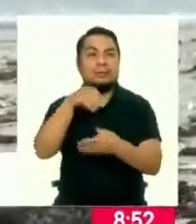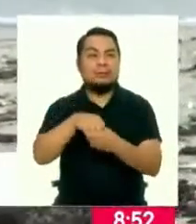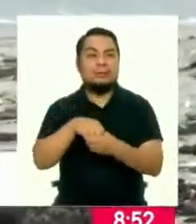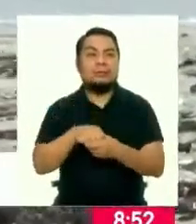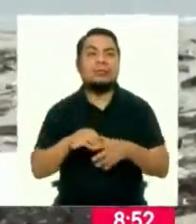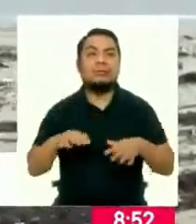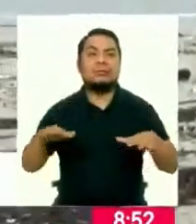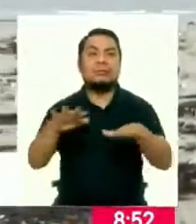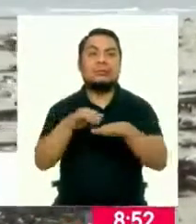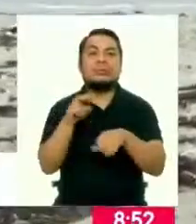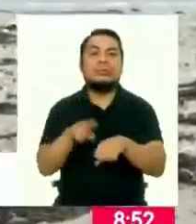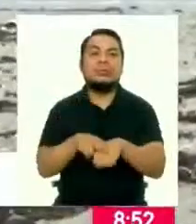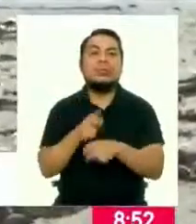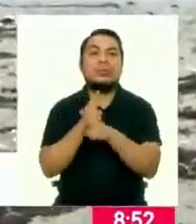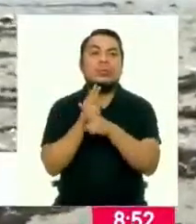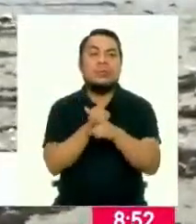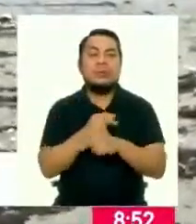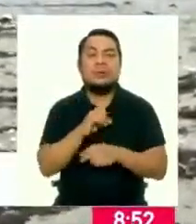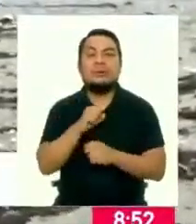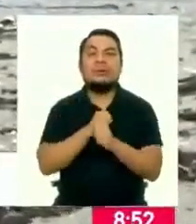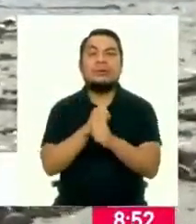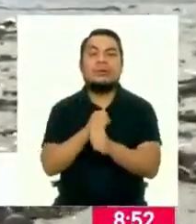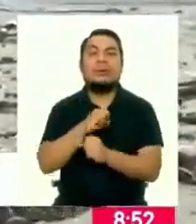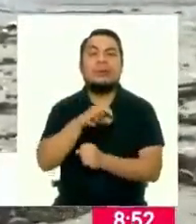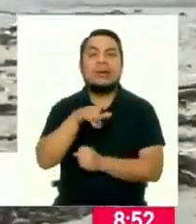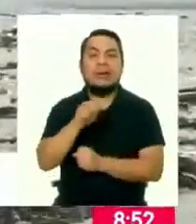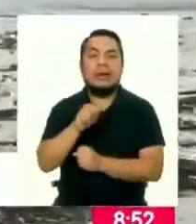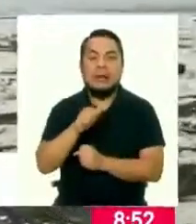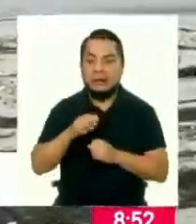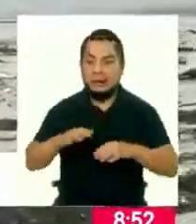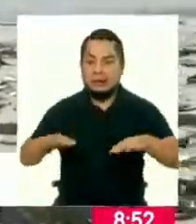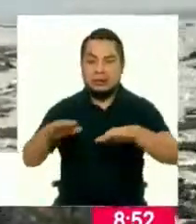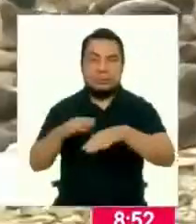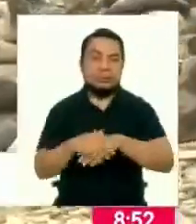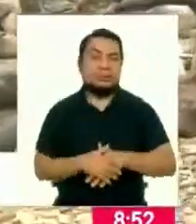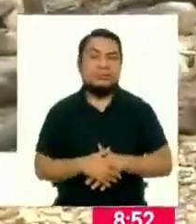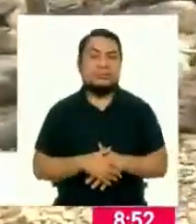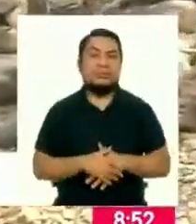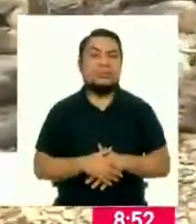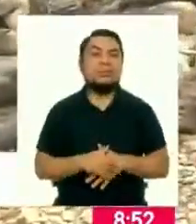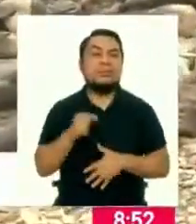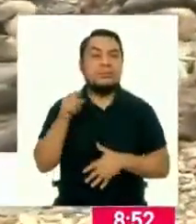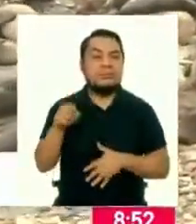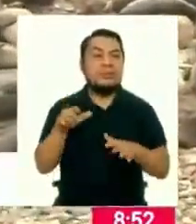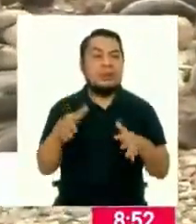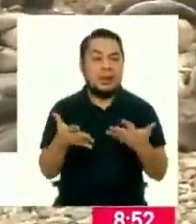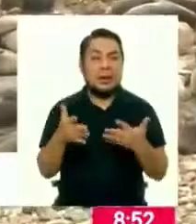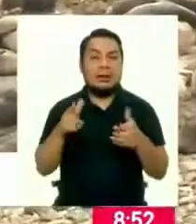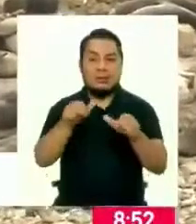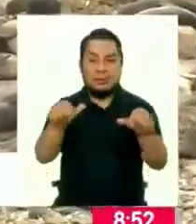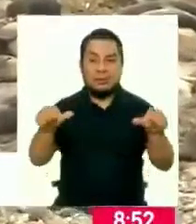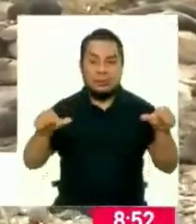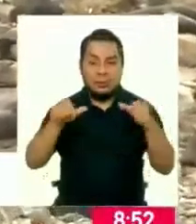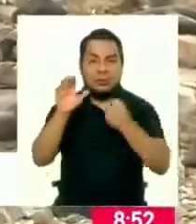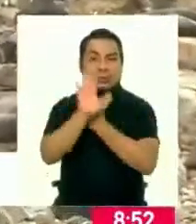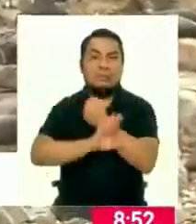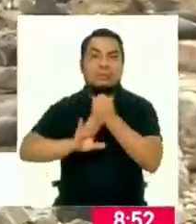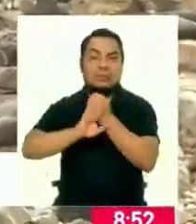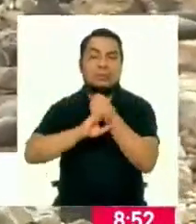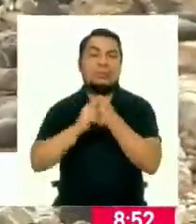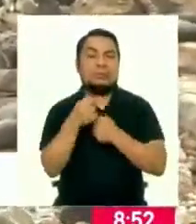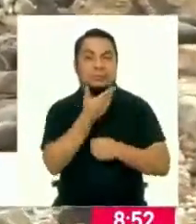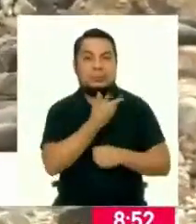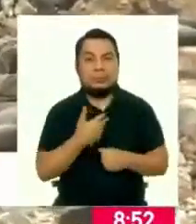la Reserva Nacional Sistema de Islas, Islotes y Punta Guaneras, área protegida por el Estado peruano.